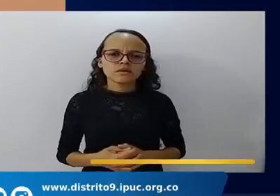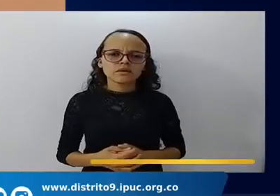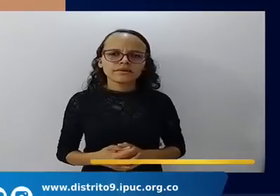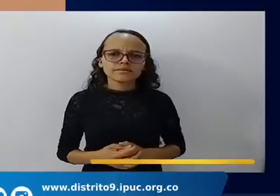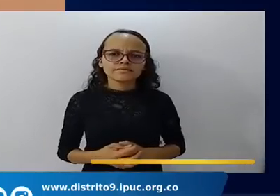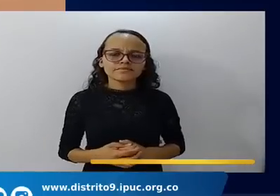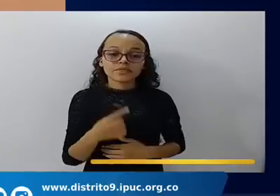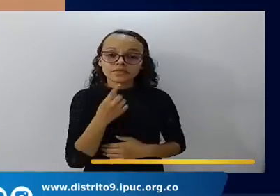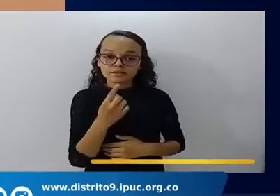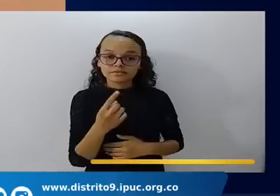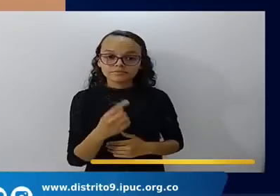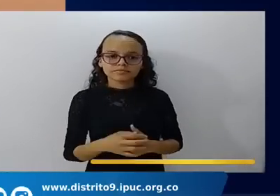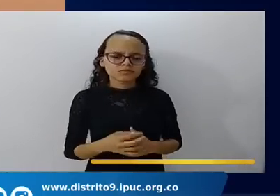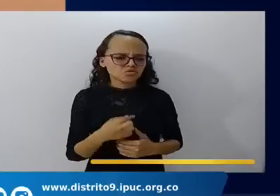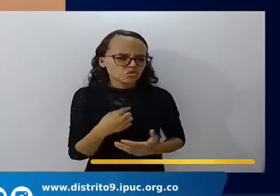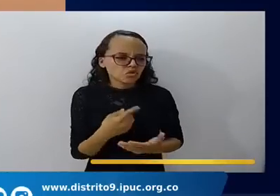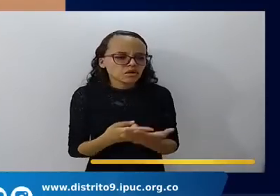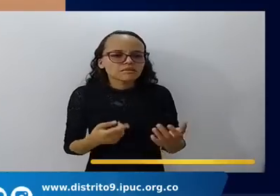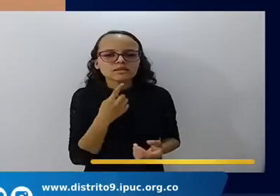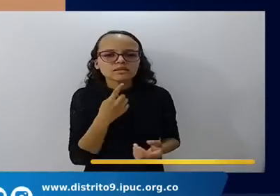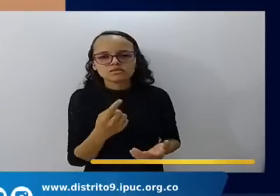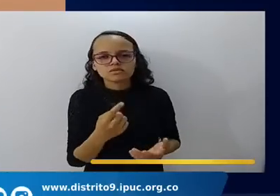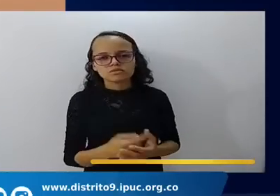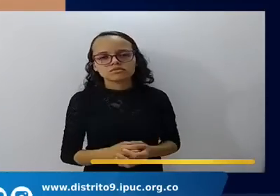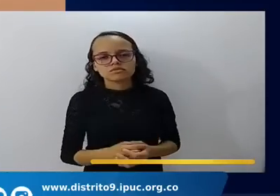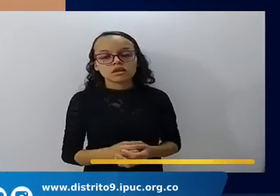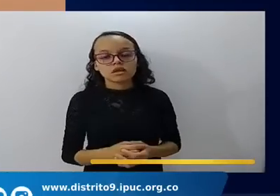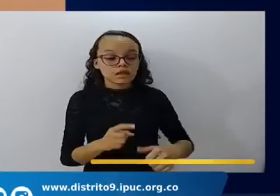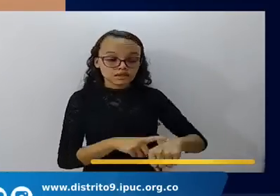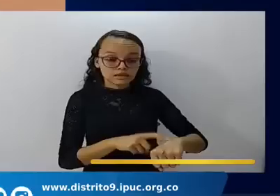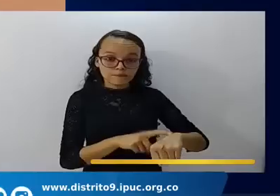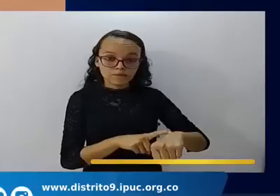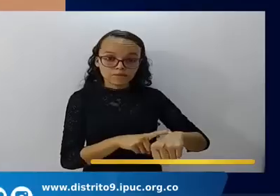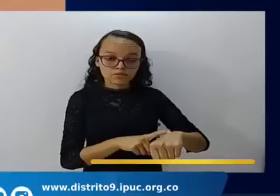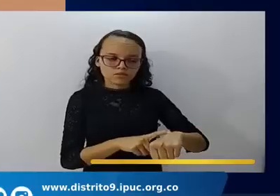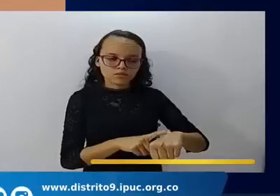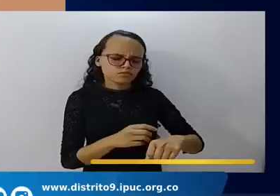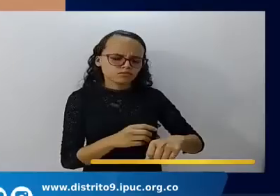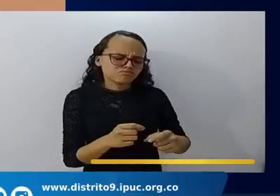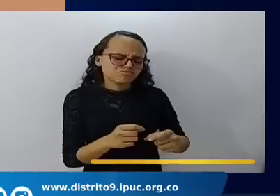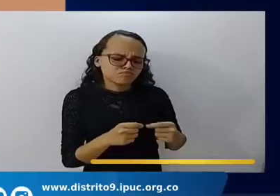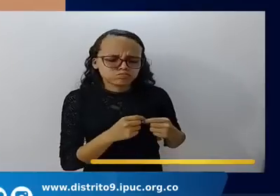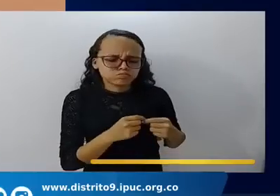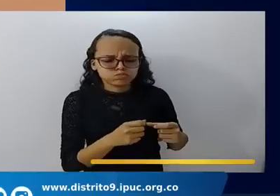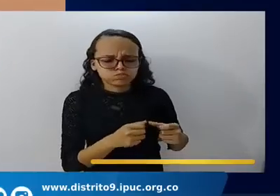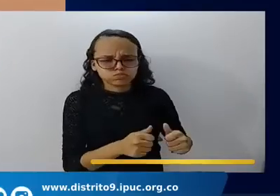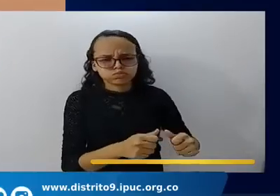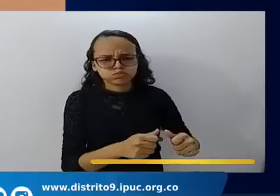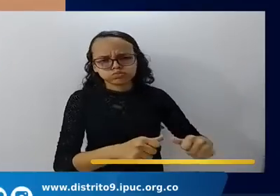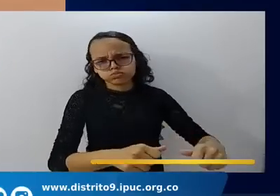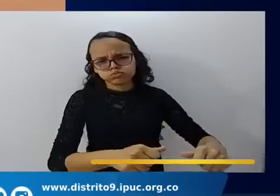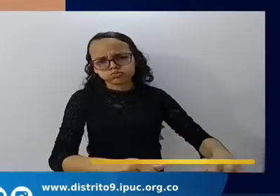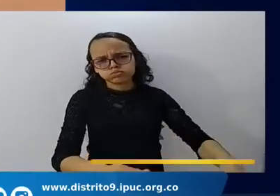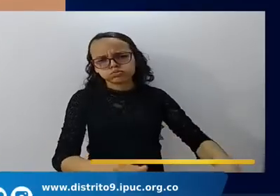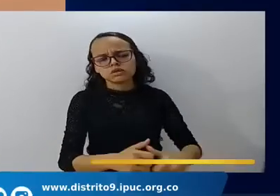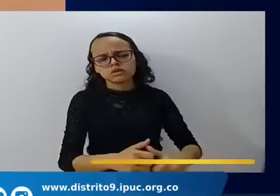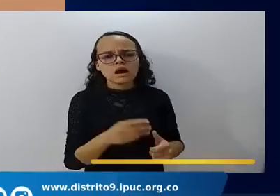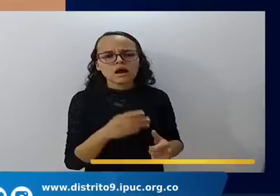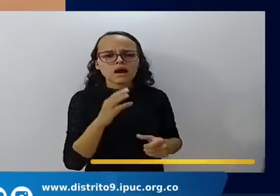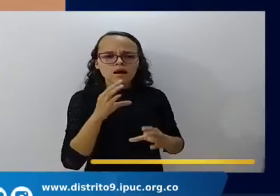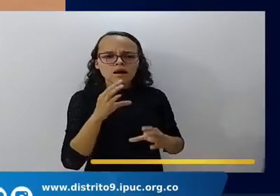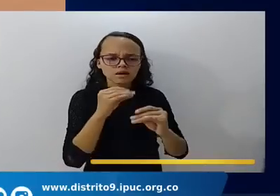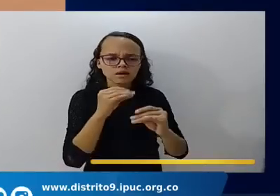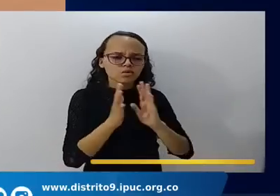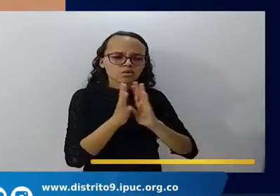dice y que más digo porque el tiempo me faltaría contando de Gedeón de Bará de